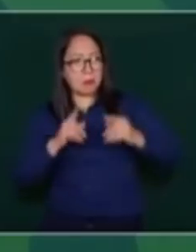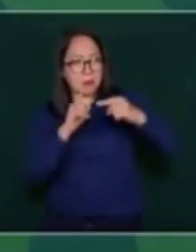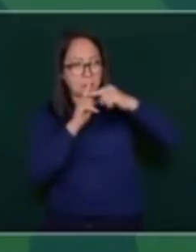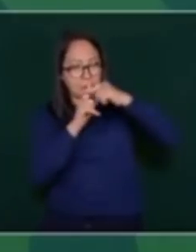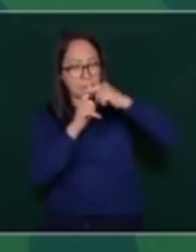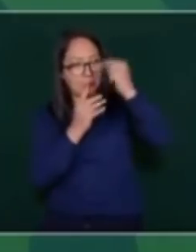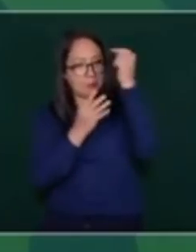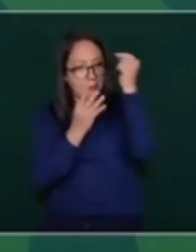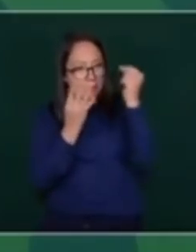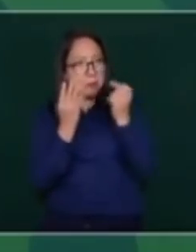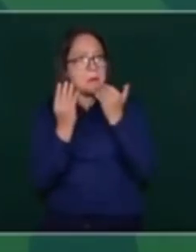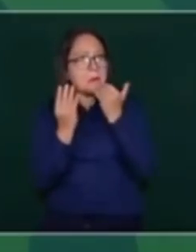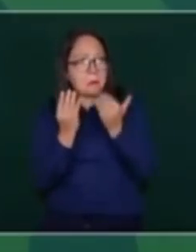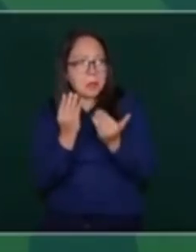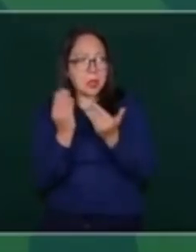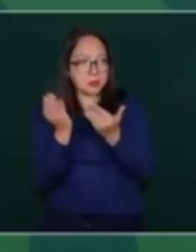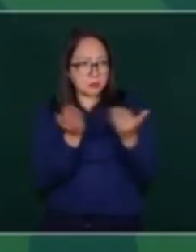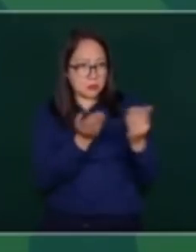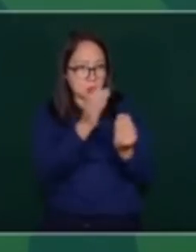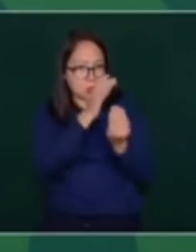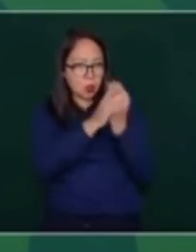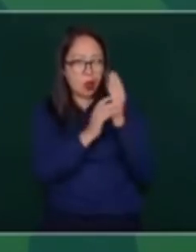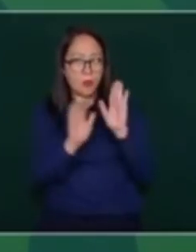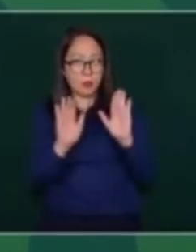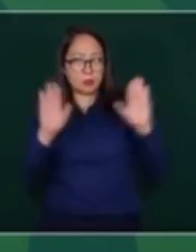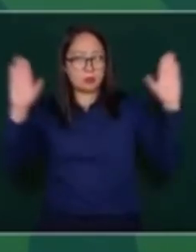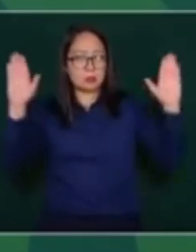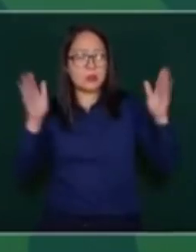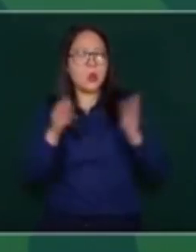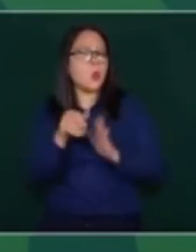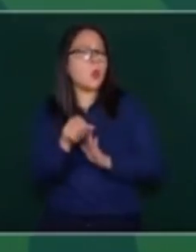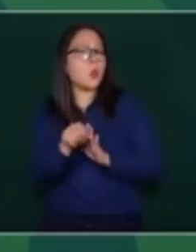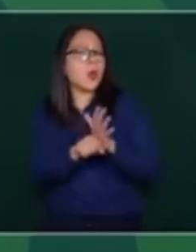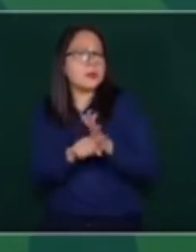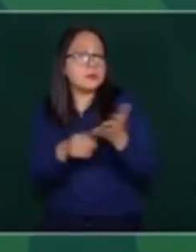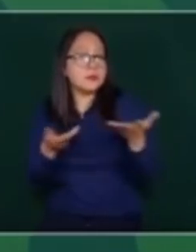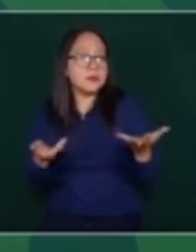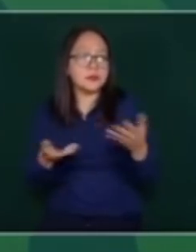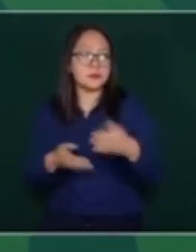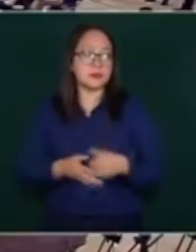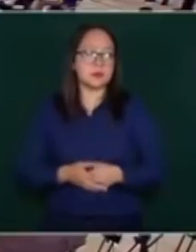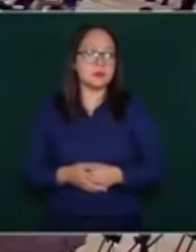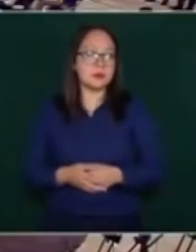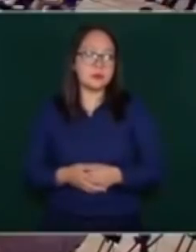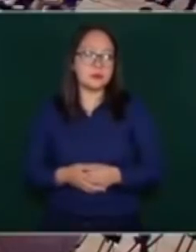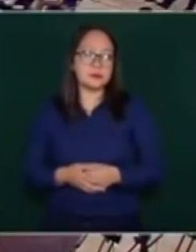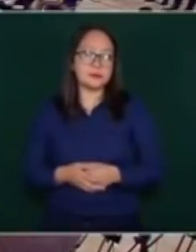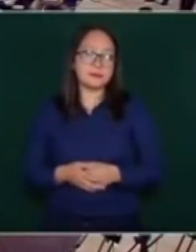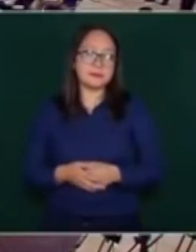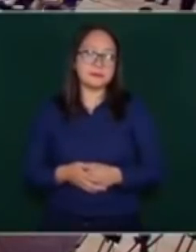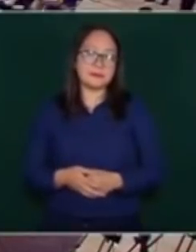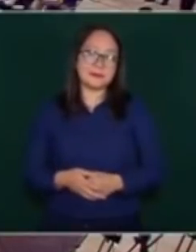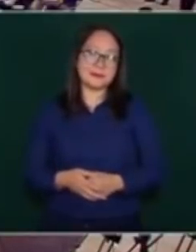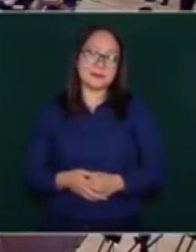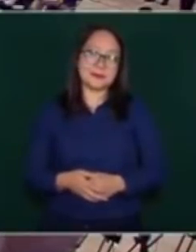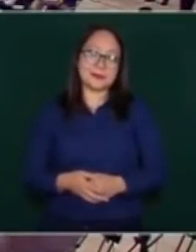que es, ¿cómo dirían